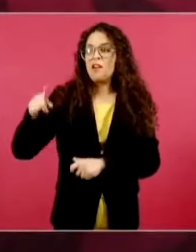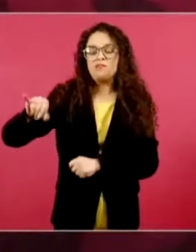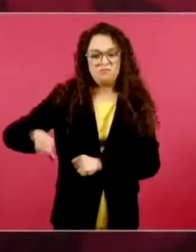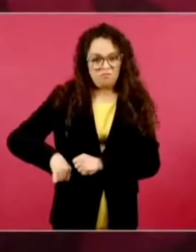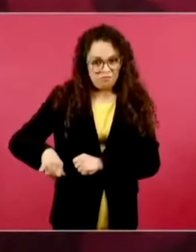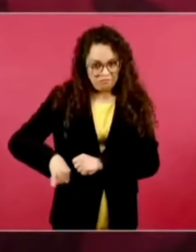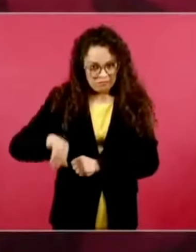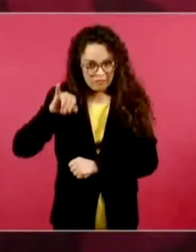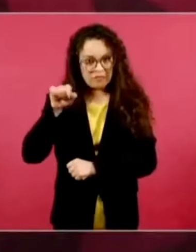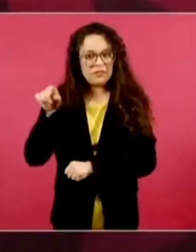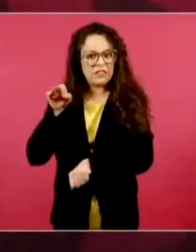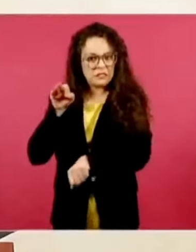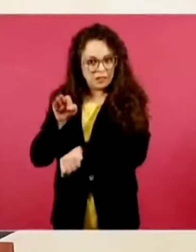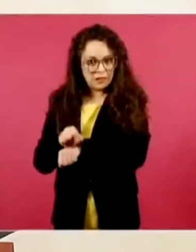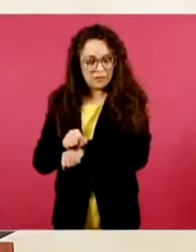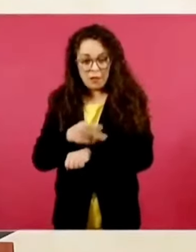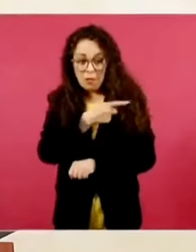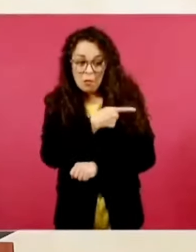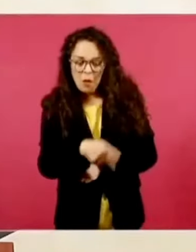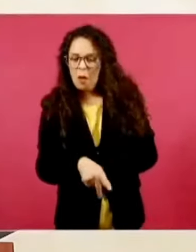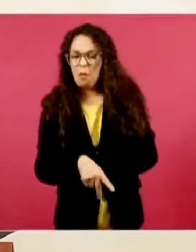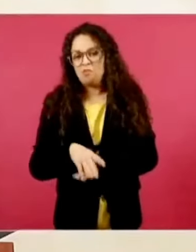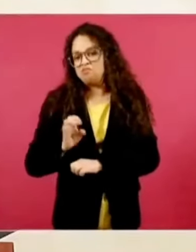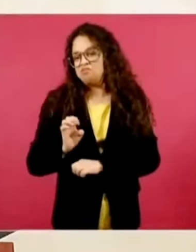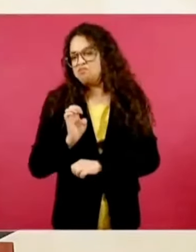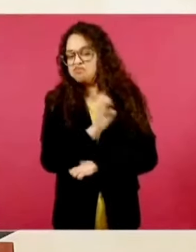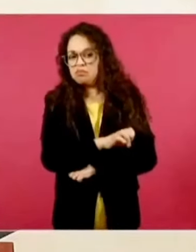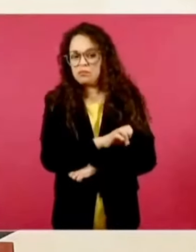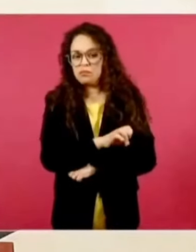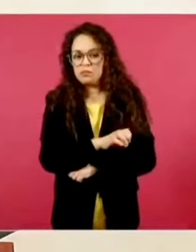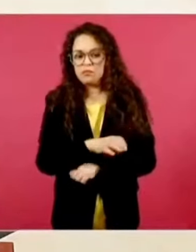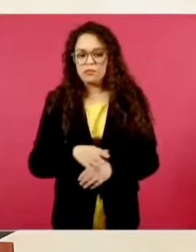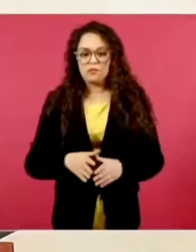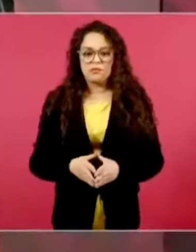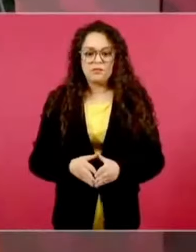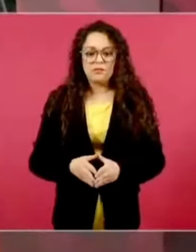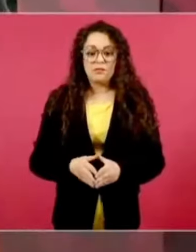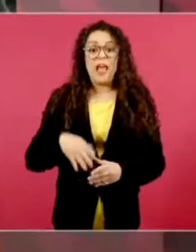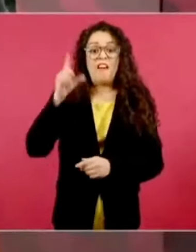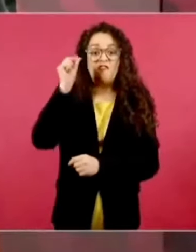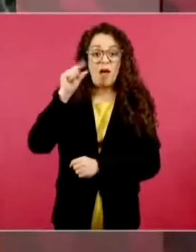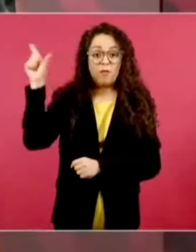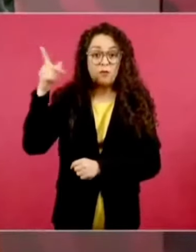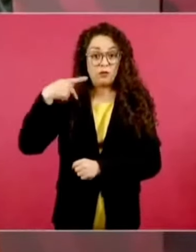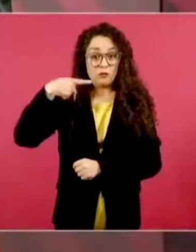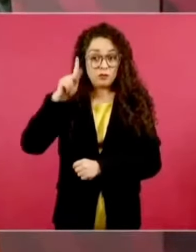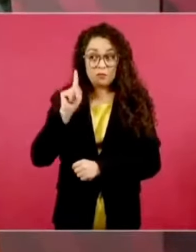Famosos, ¿eh? No buenos como intelectuales. No buenos escritores.